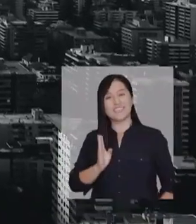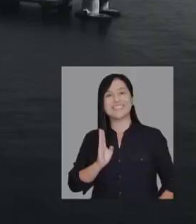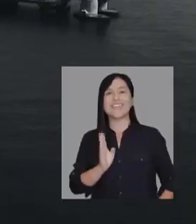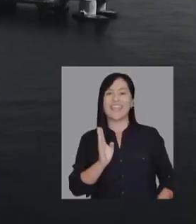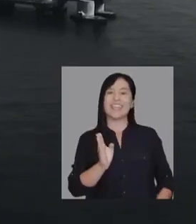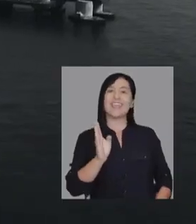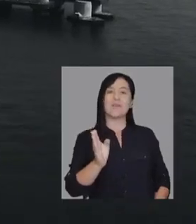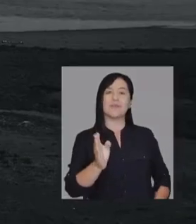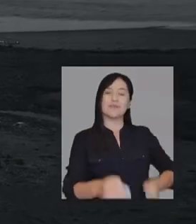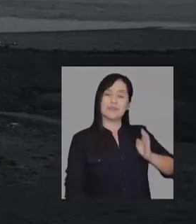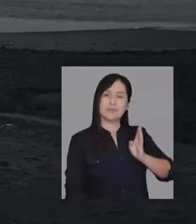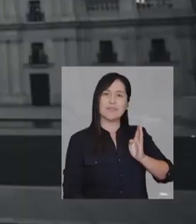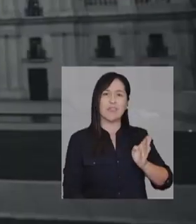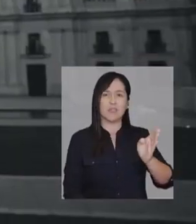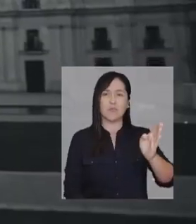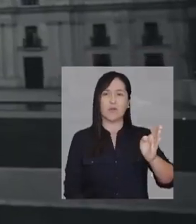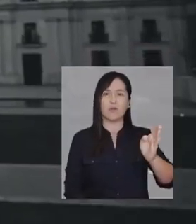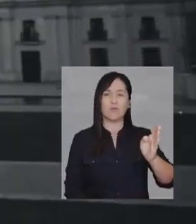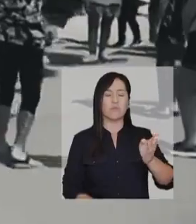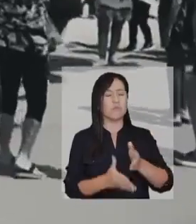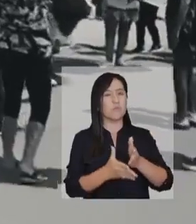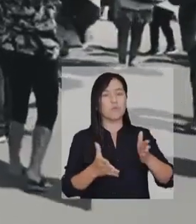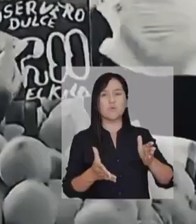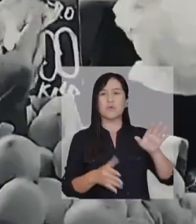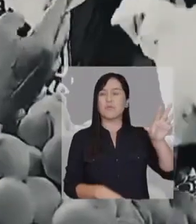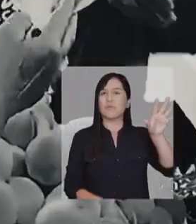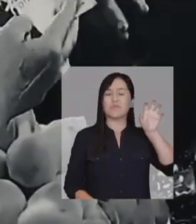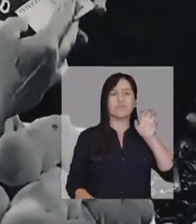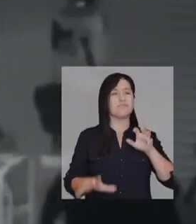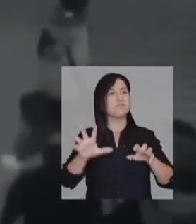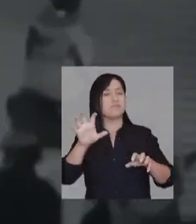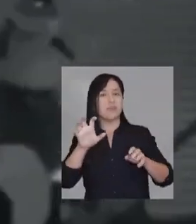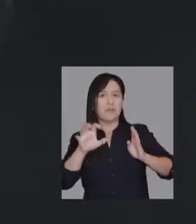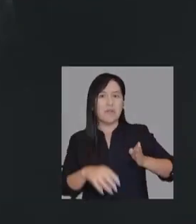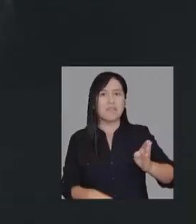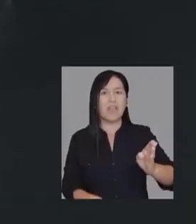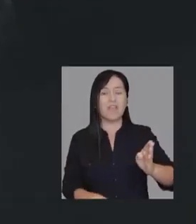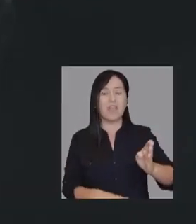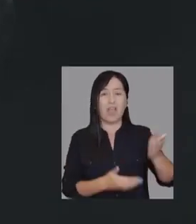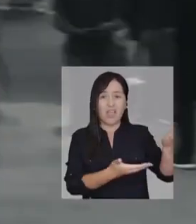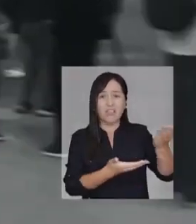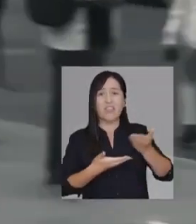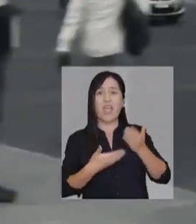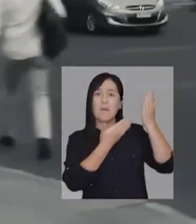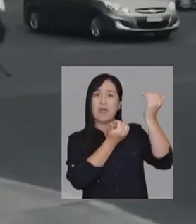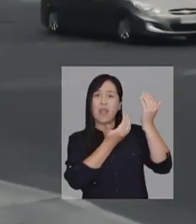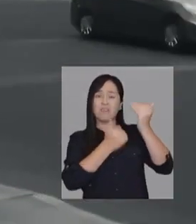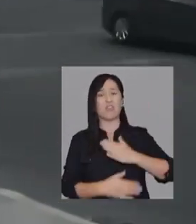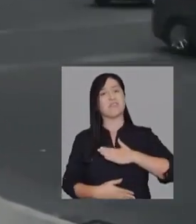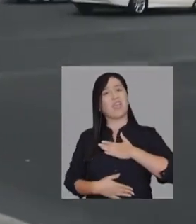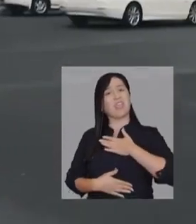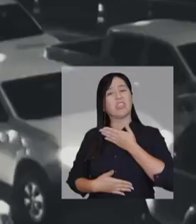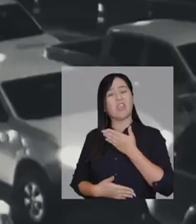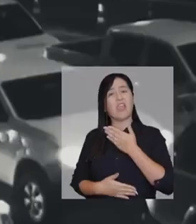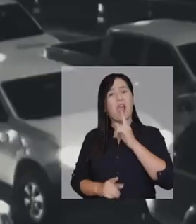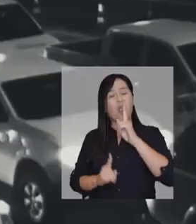¡Seguimos, seguimos, seguimos! Seguimos. Hemos escuchado bastante esa palabra. Como si decirle a entregar esperanza